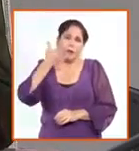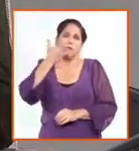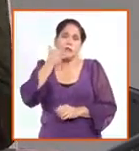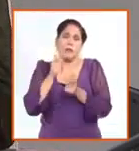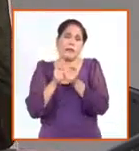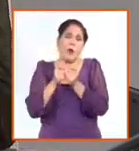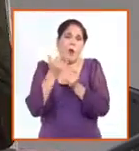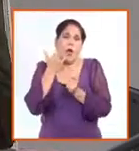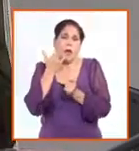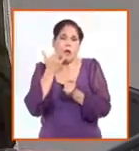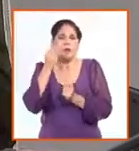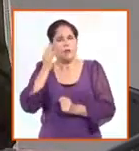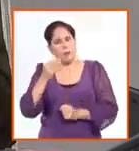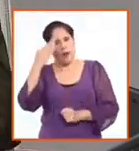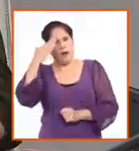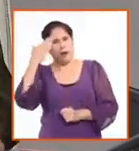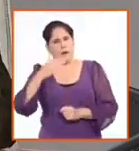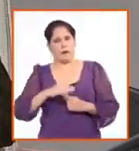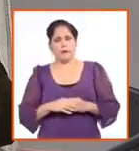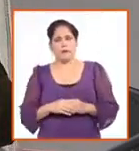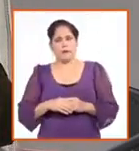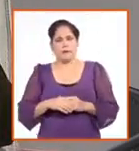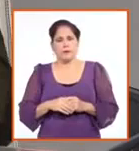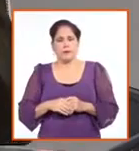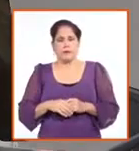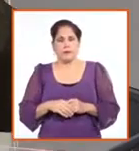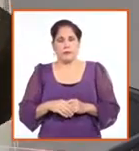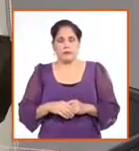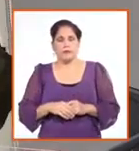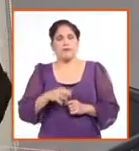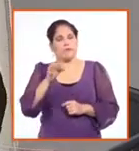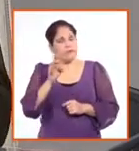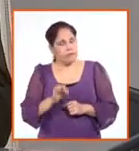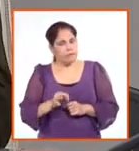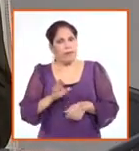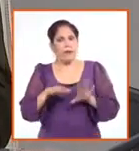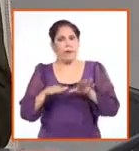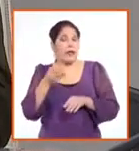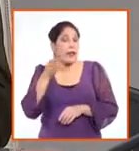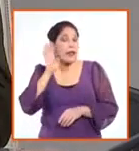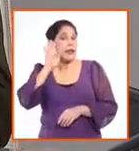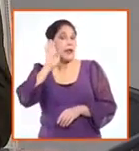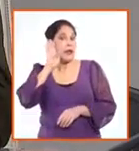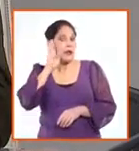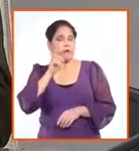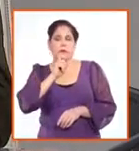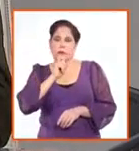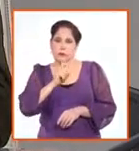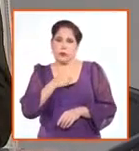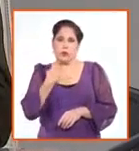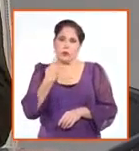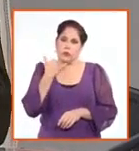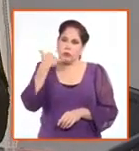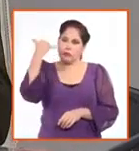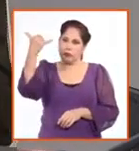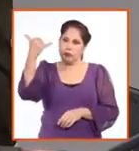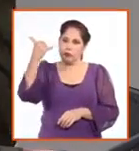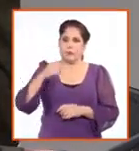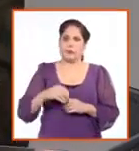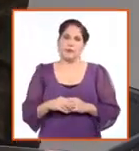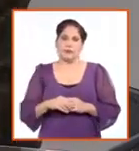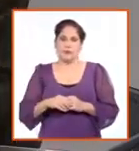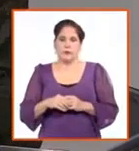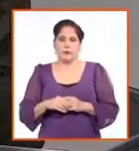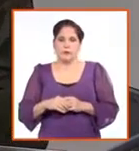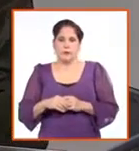siempre se agradece. Pero no es, son reiterados los casos en que se enteran por nosotros. Y aquí viene un